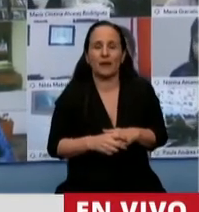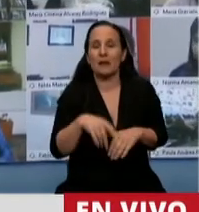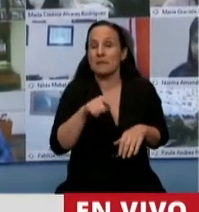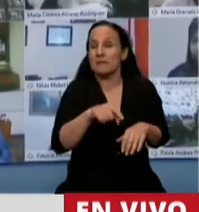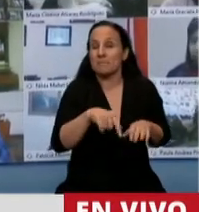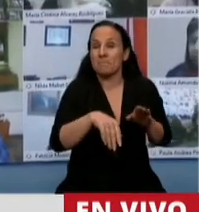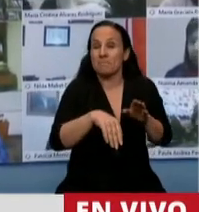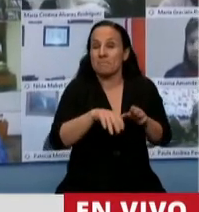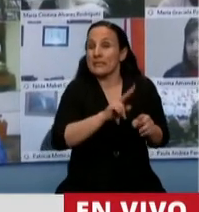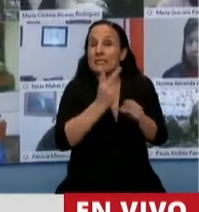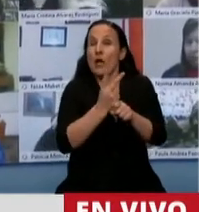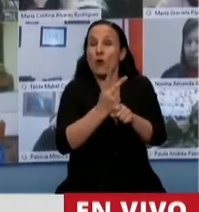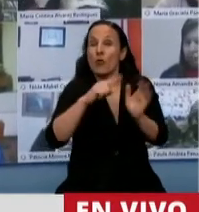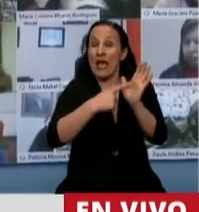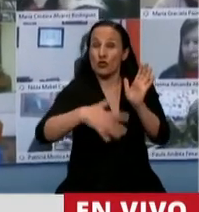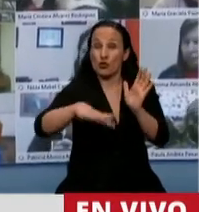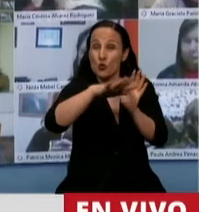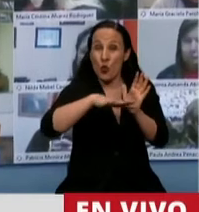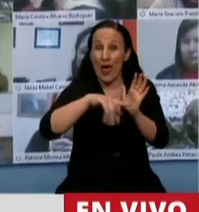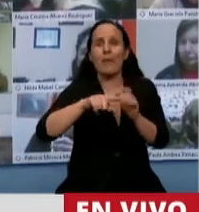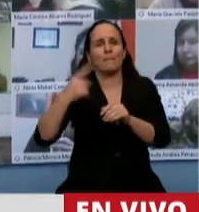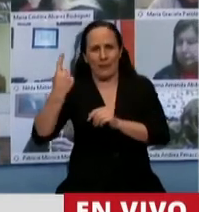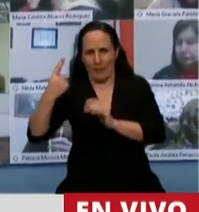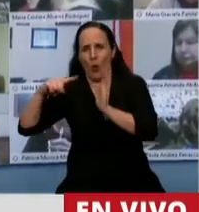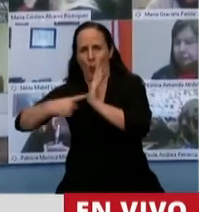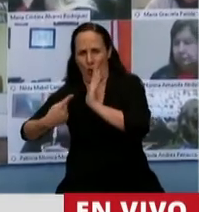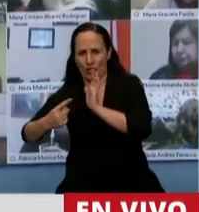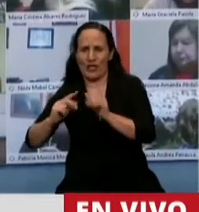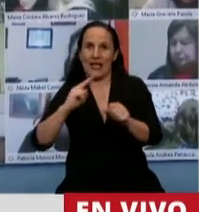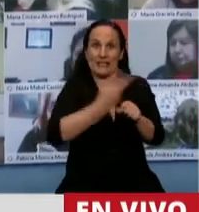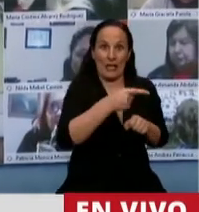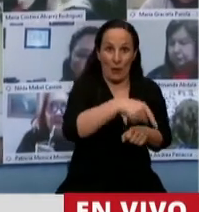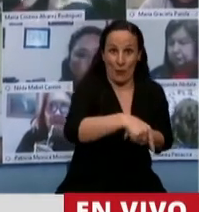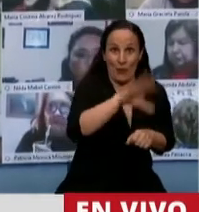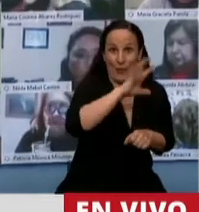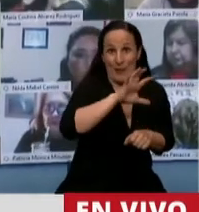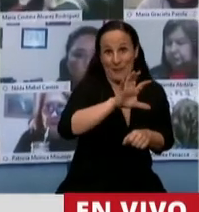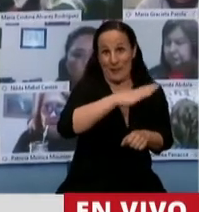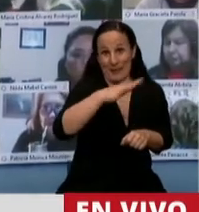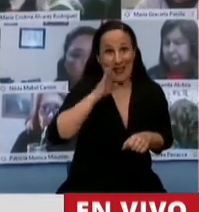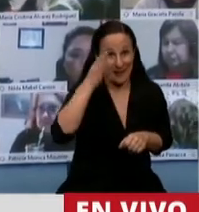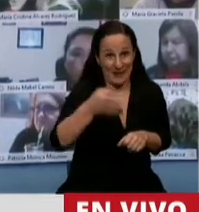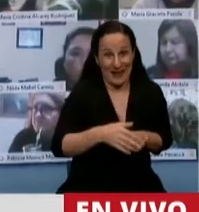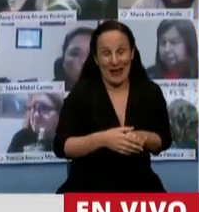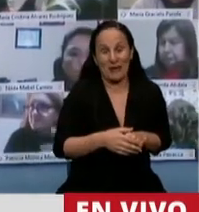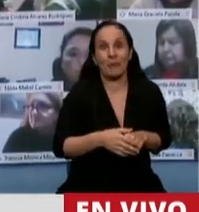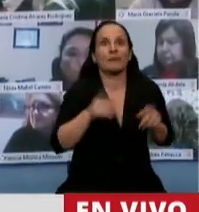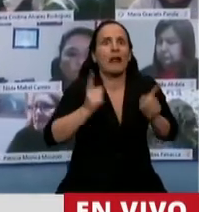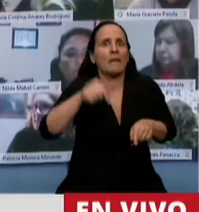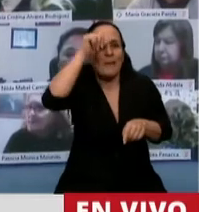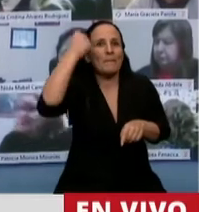segunda ciudad a nivel país después de la ciudad de Buenos Aires. Y de alguna manera en el verano con las grutas